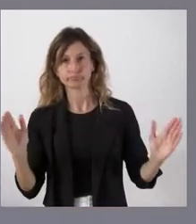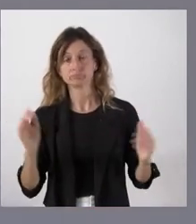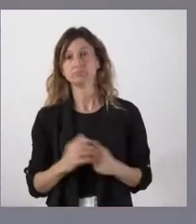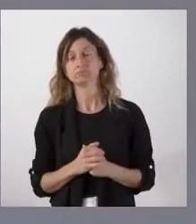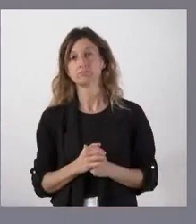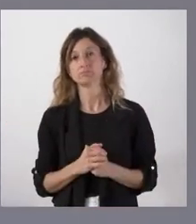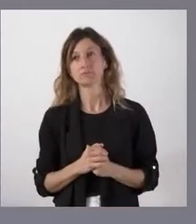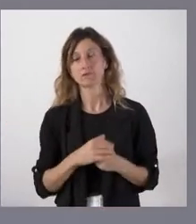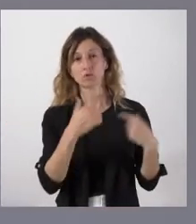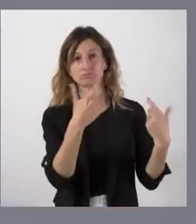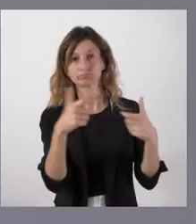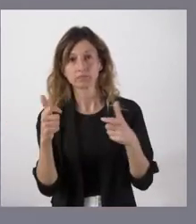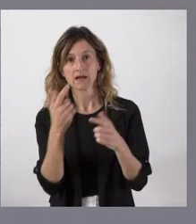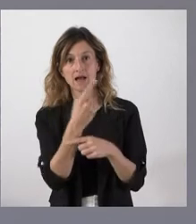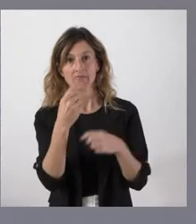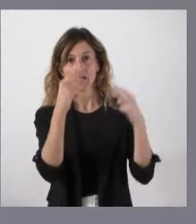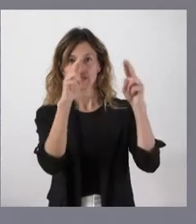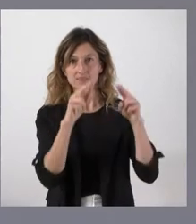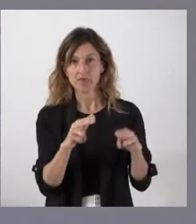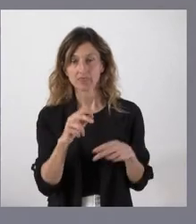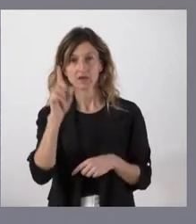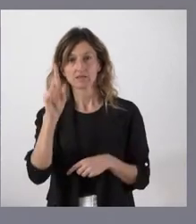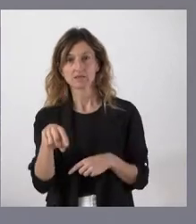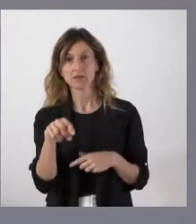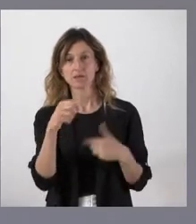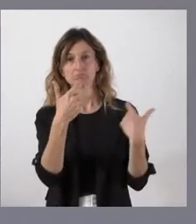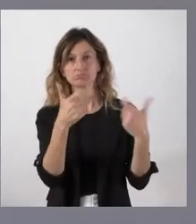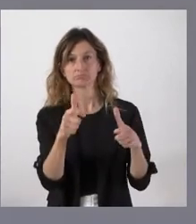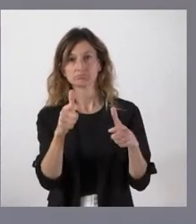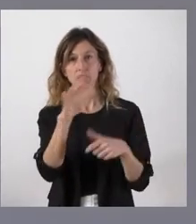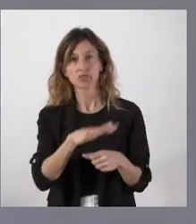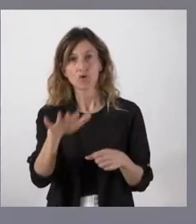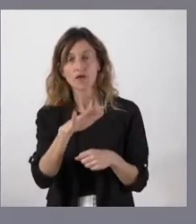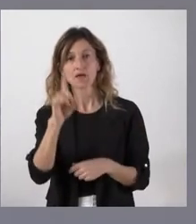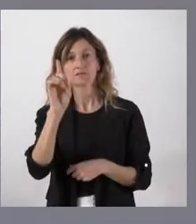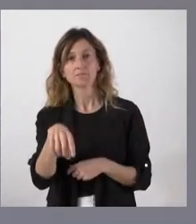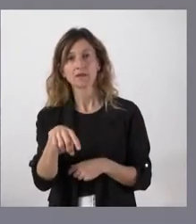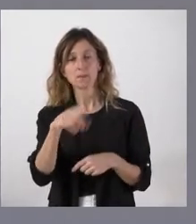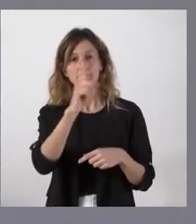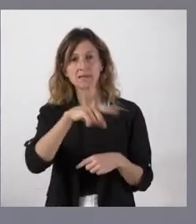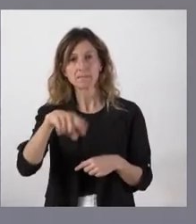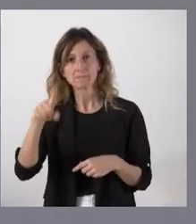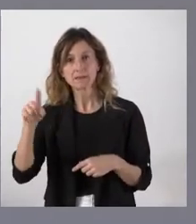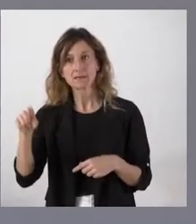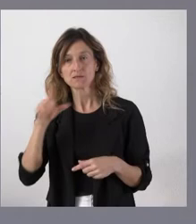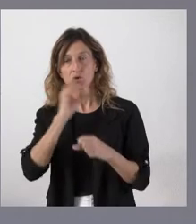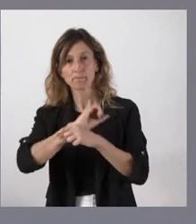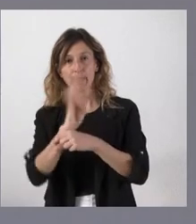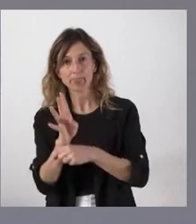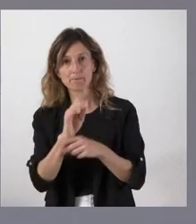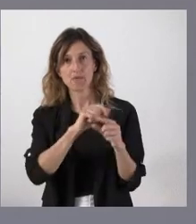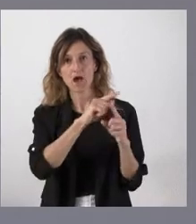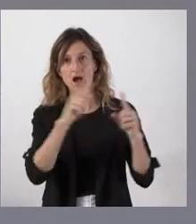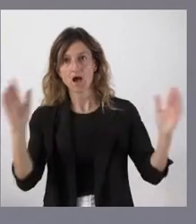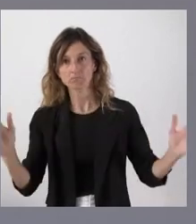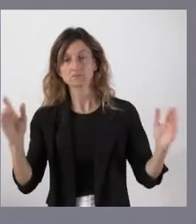para cada una de las residencias y para cada una de las localizaciones y para cada uno de los meses objeto de la pandemia y en cuanto